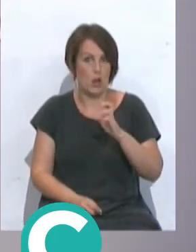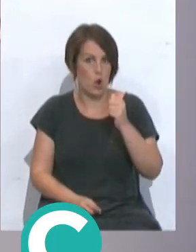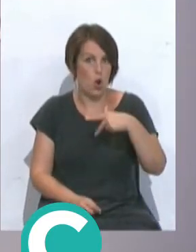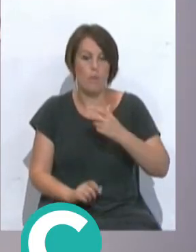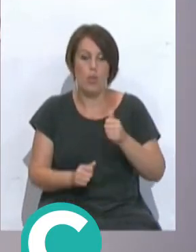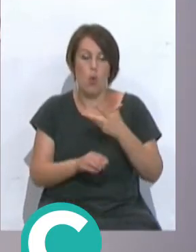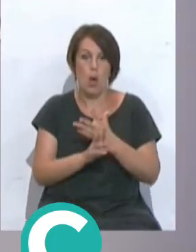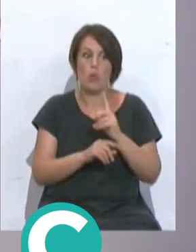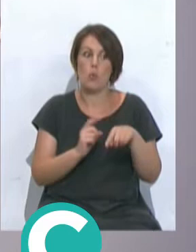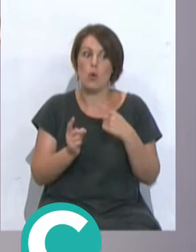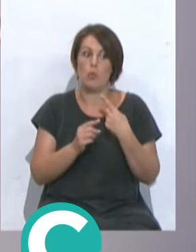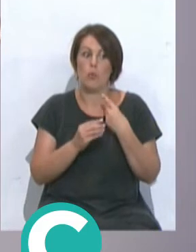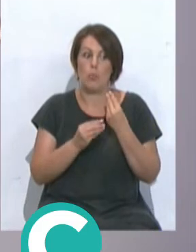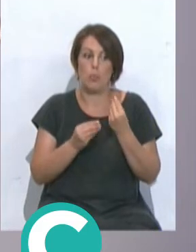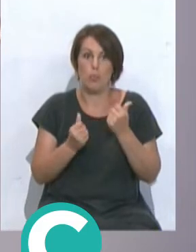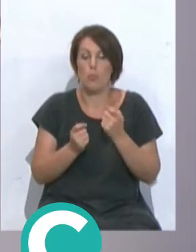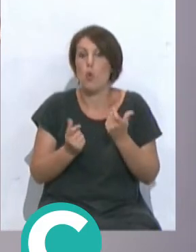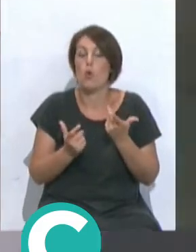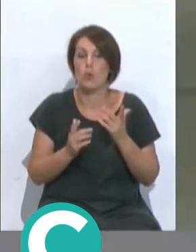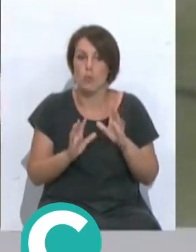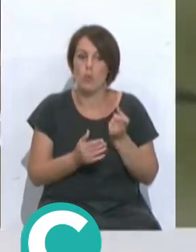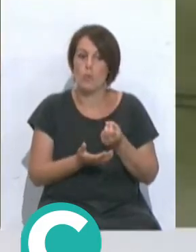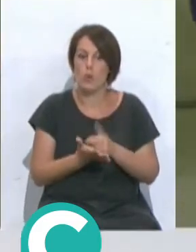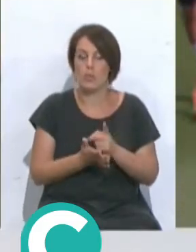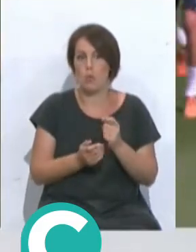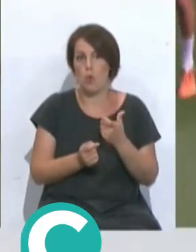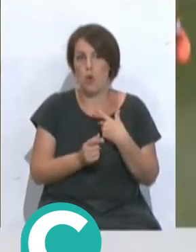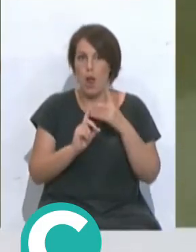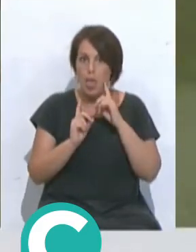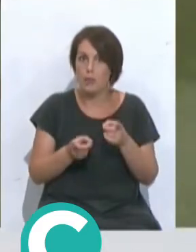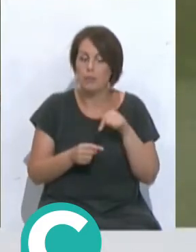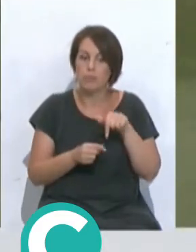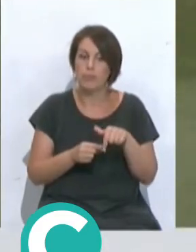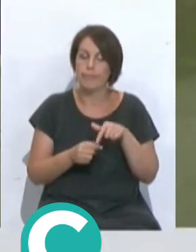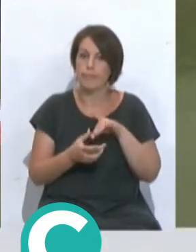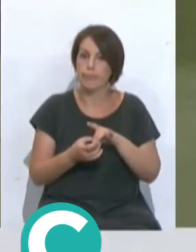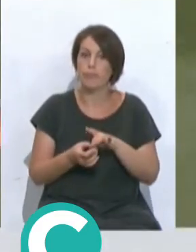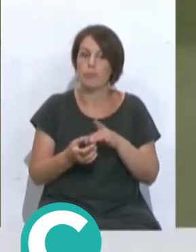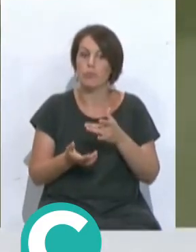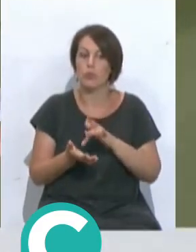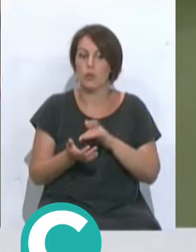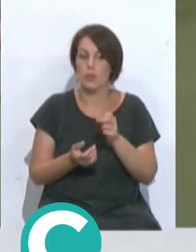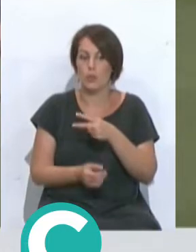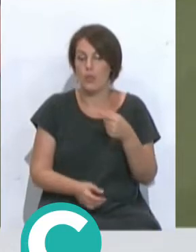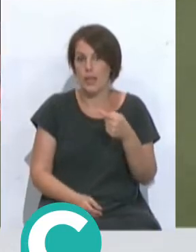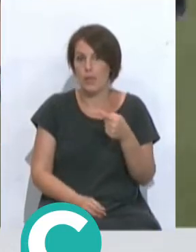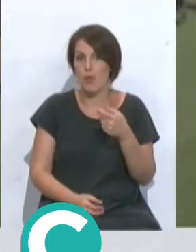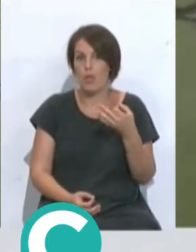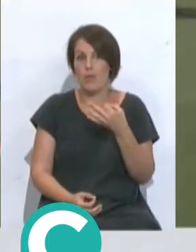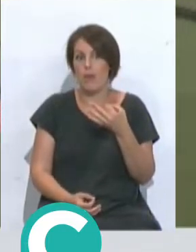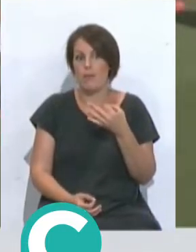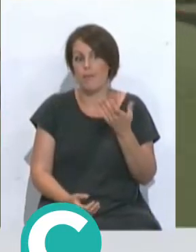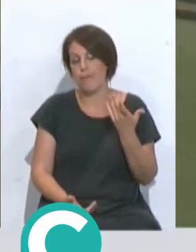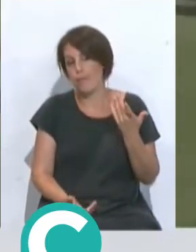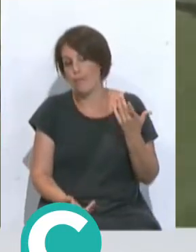después ha desaparecido un poco. Quizás haces una apuesta un tanto arriesgada en ese sentido, claro, cuando no te sale bien al final tienes que tirar un poco